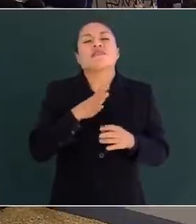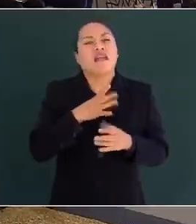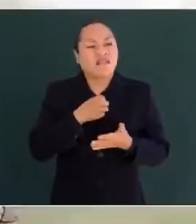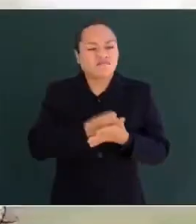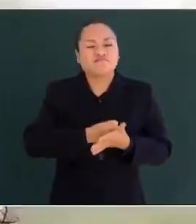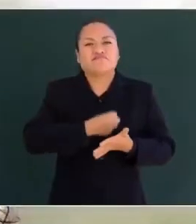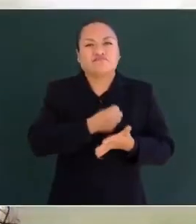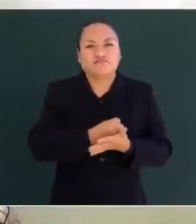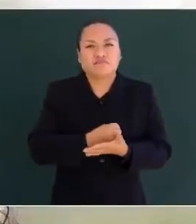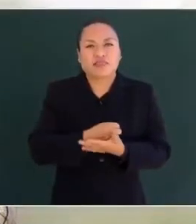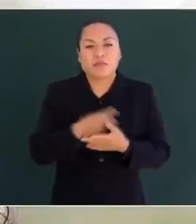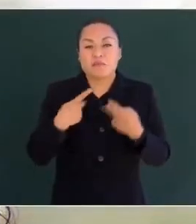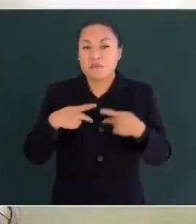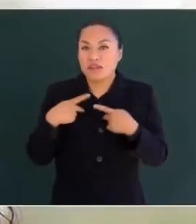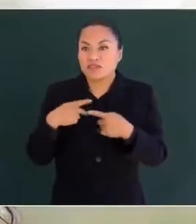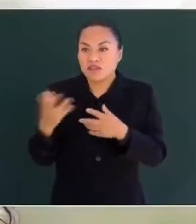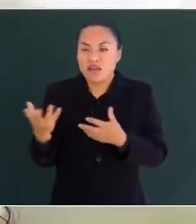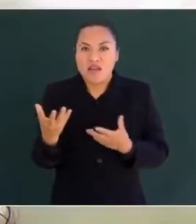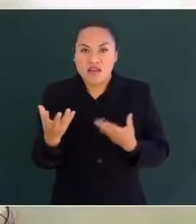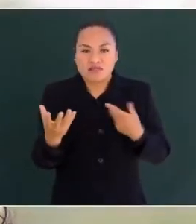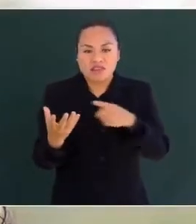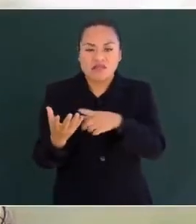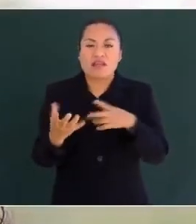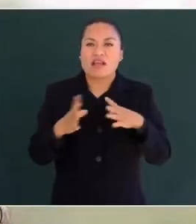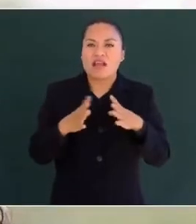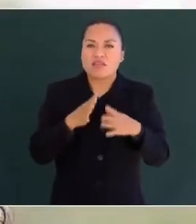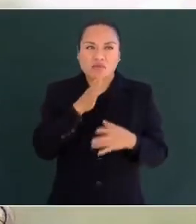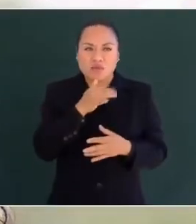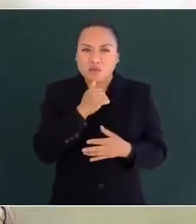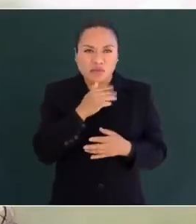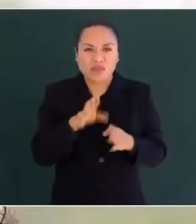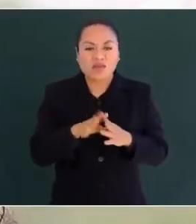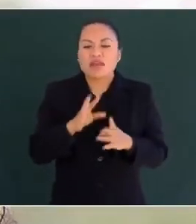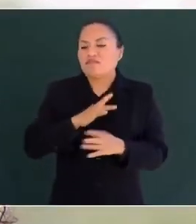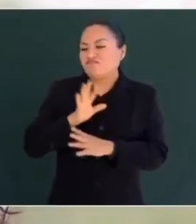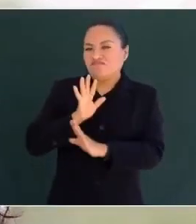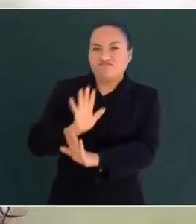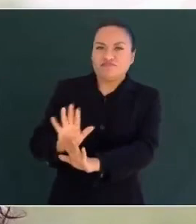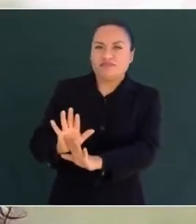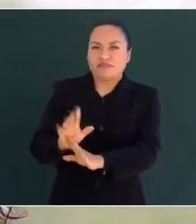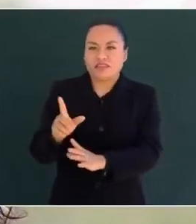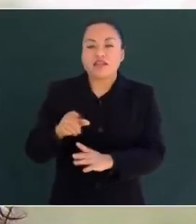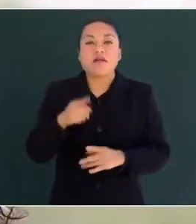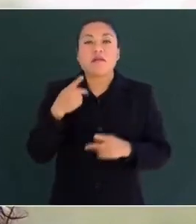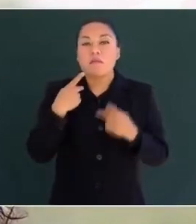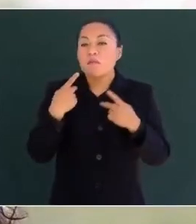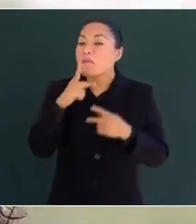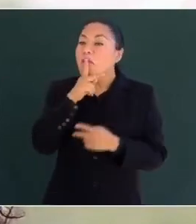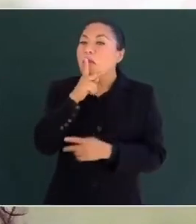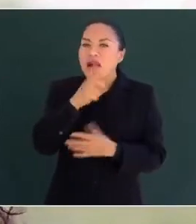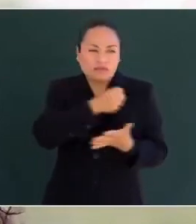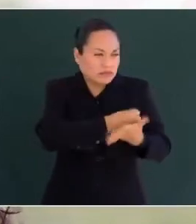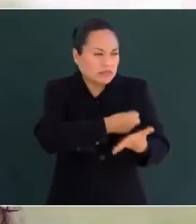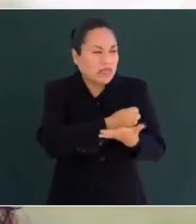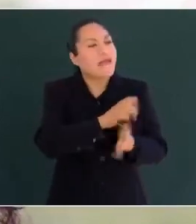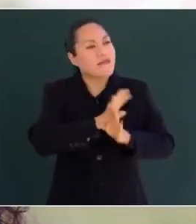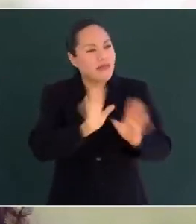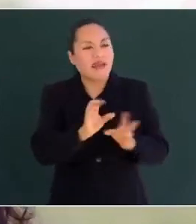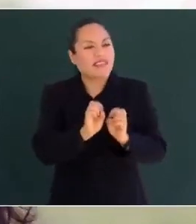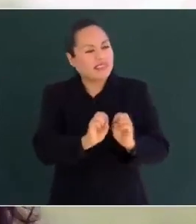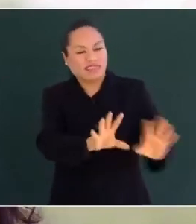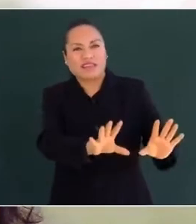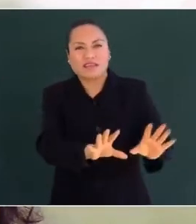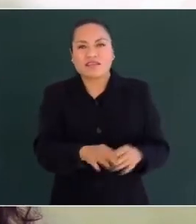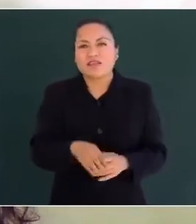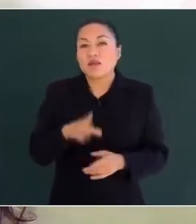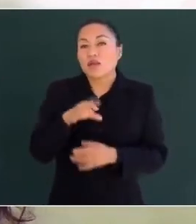Los realistas no pudieron derrotarlo y rechazó la súplica de su padre para que abandonara la lucha. Cuenta José